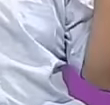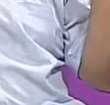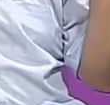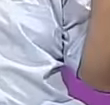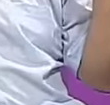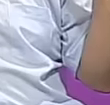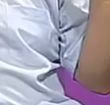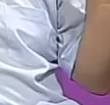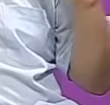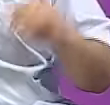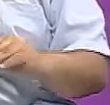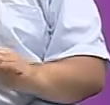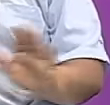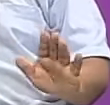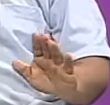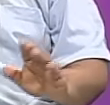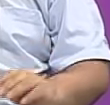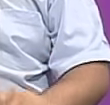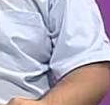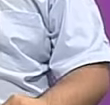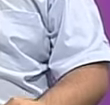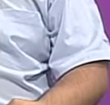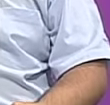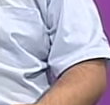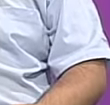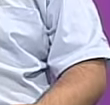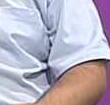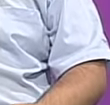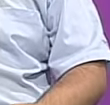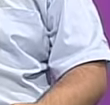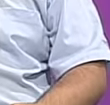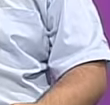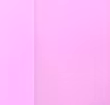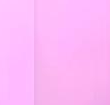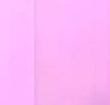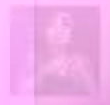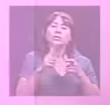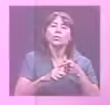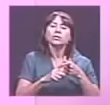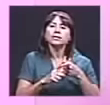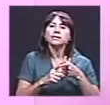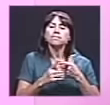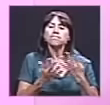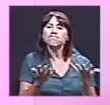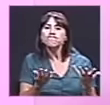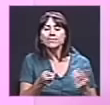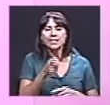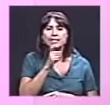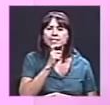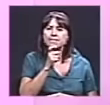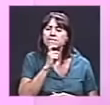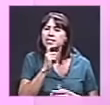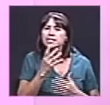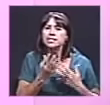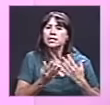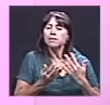Yo no recuerdo que hayan existido, creo que es la primera vez. Ahora, ¿cómo es entonces? ¿Es difícil cómo expresar en la obra